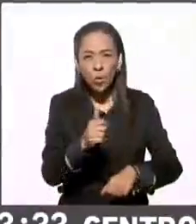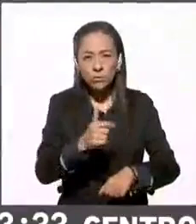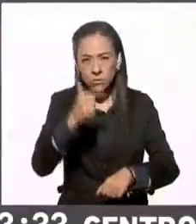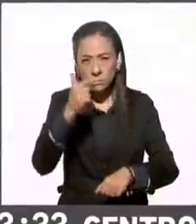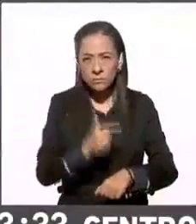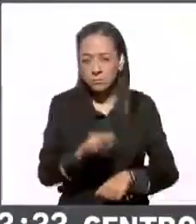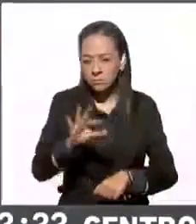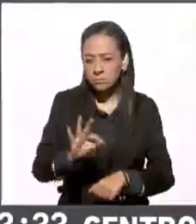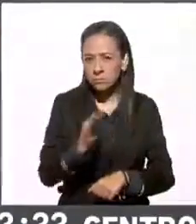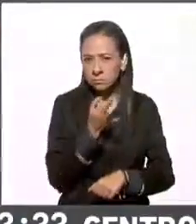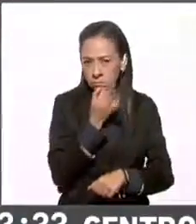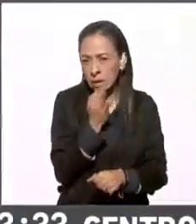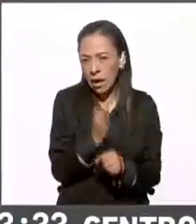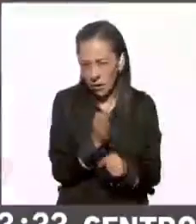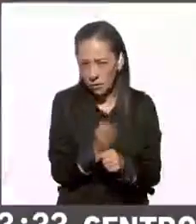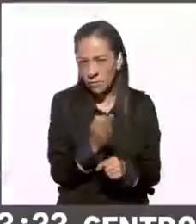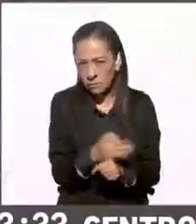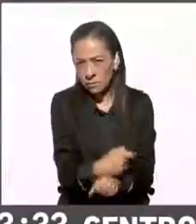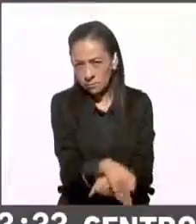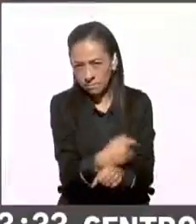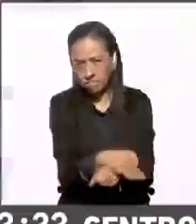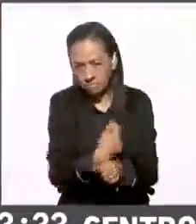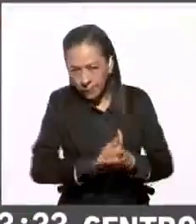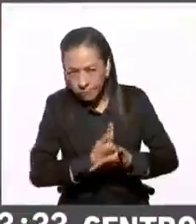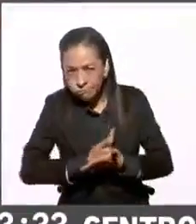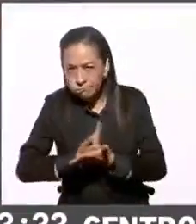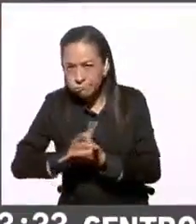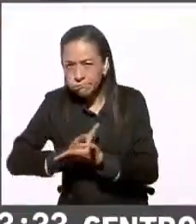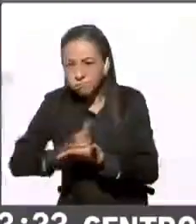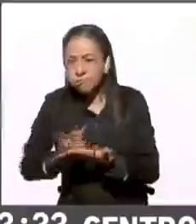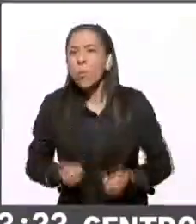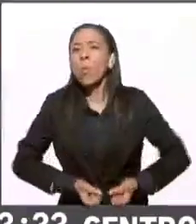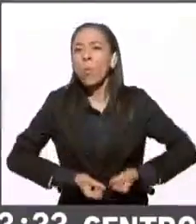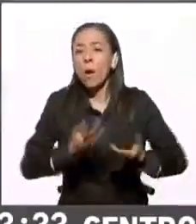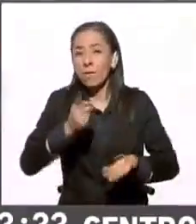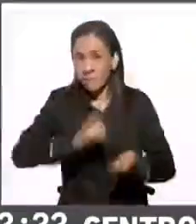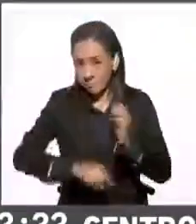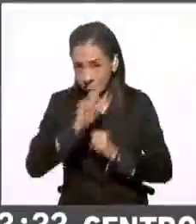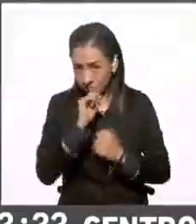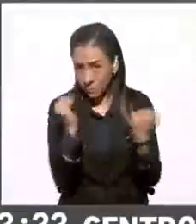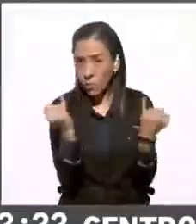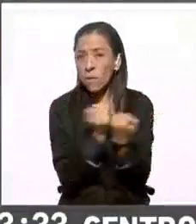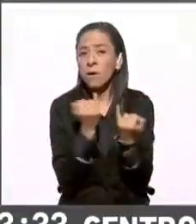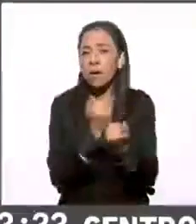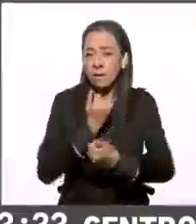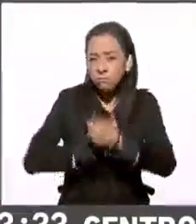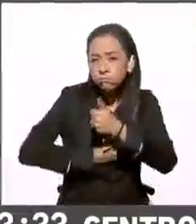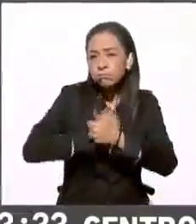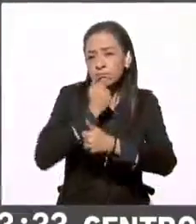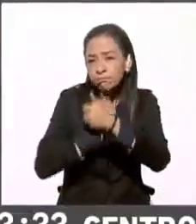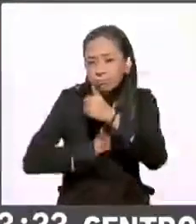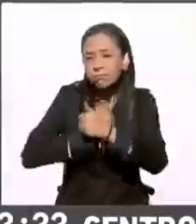con 40 minutos y ahí también está muy disputada la